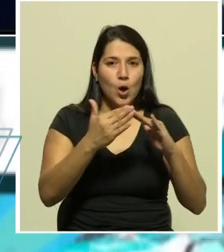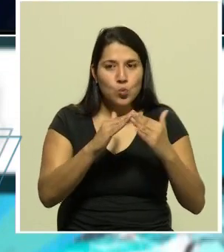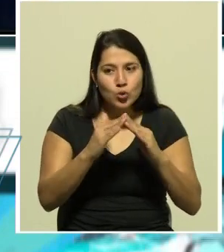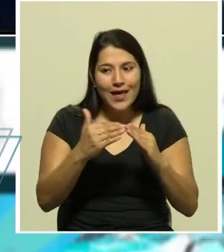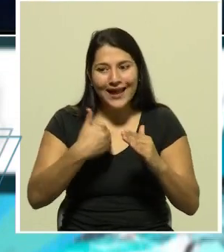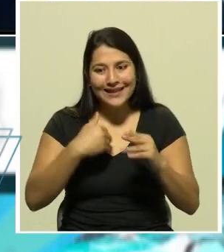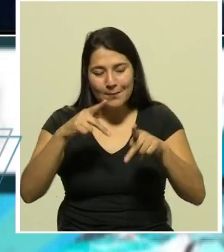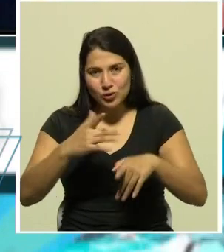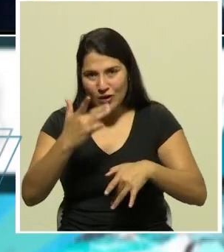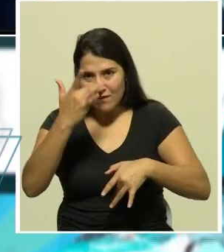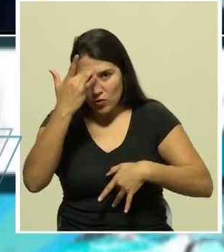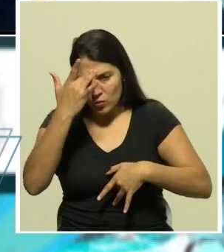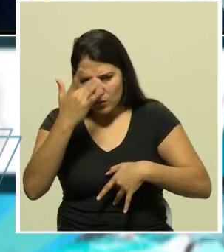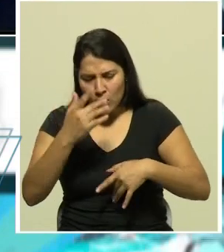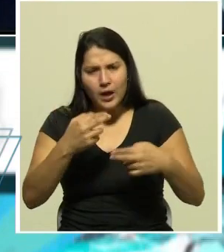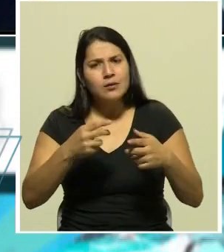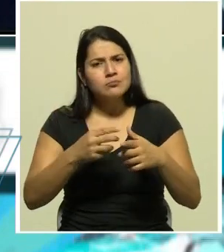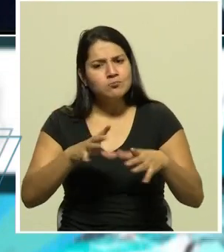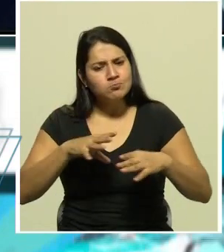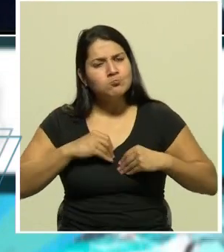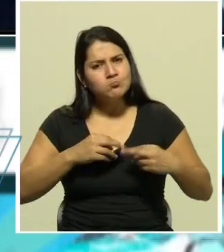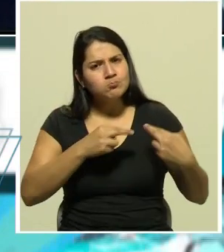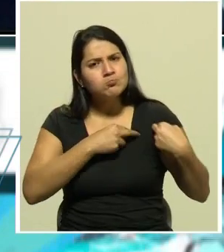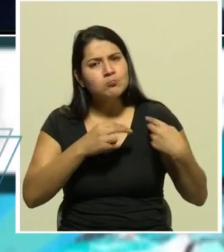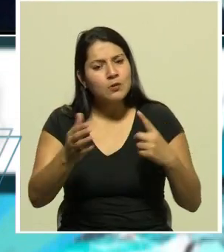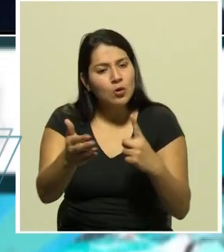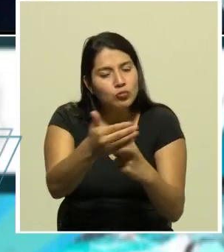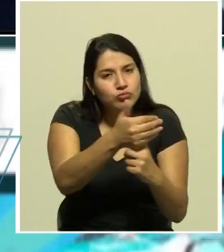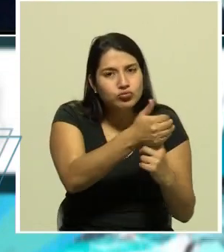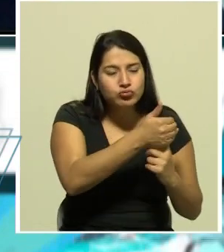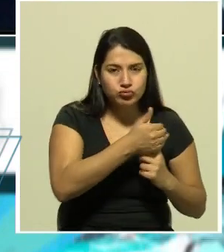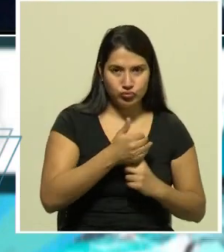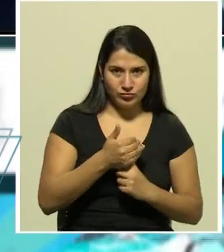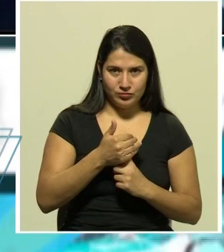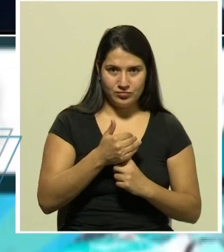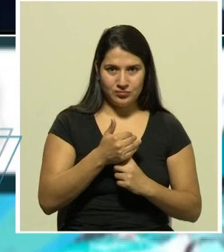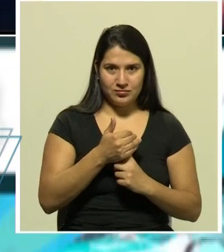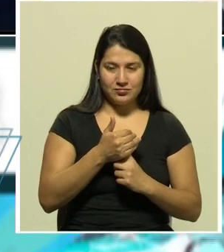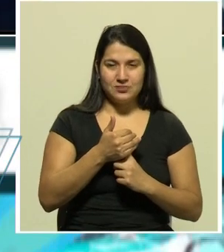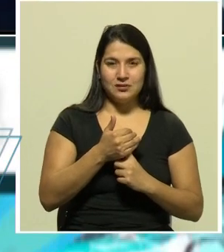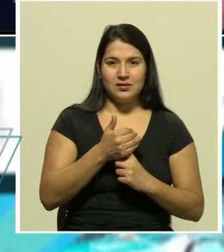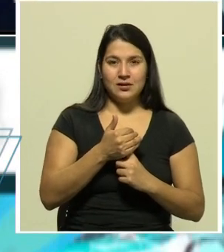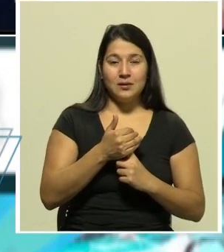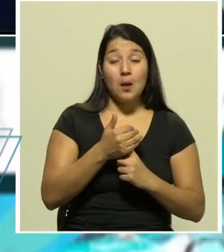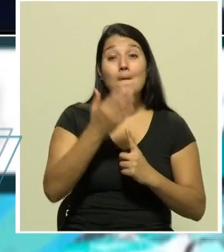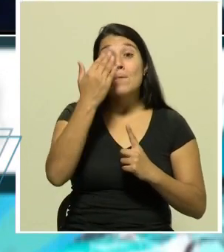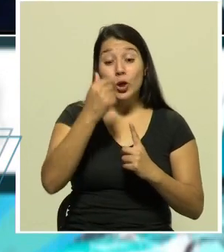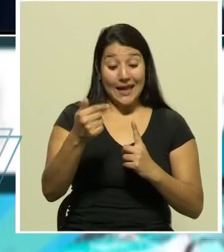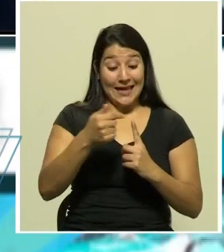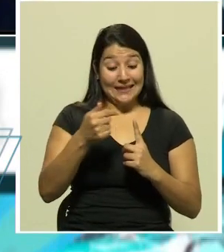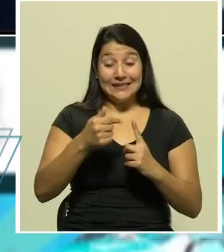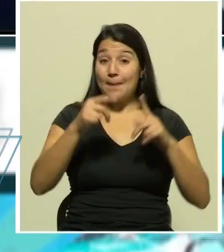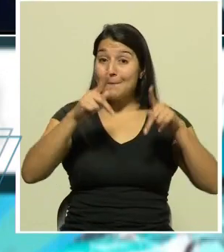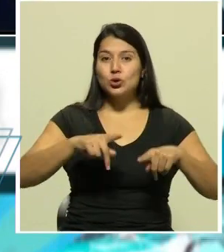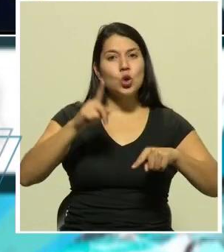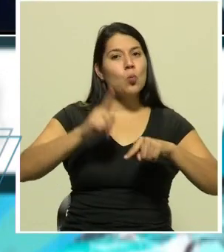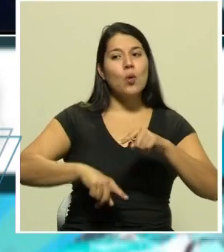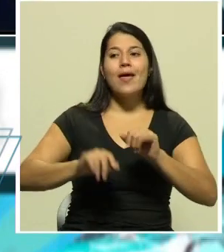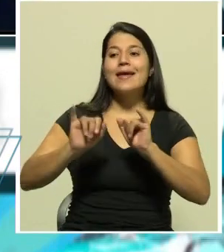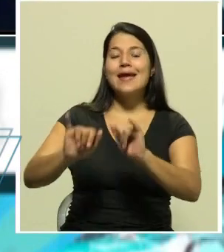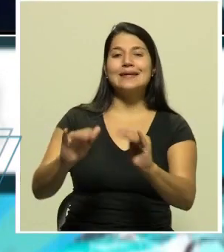positivos que no tienen la posibilidad de vivir su cuarentena o su tiempo de